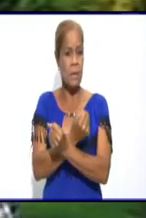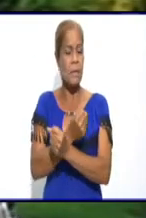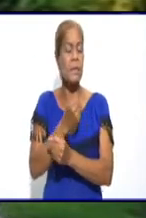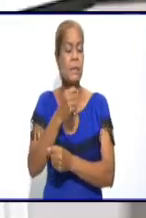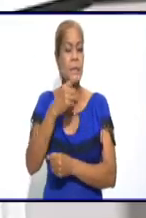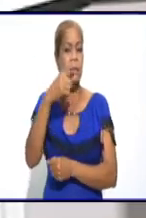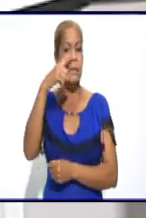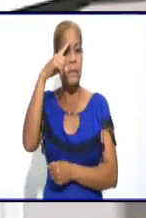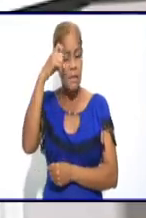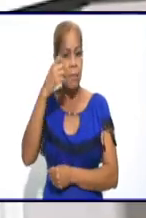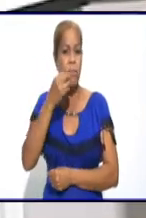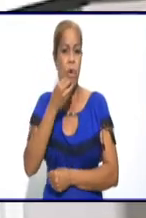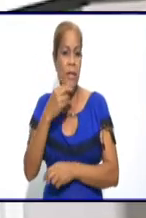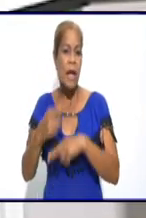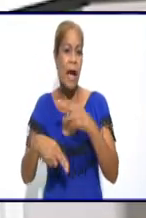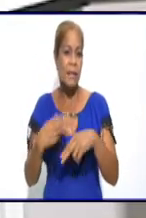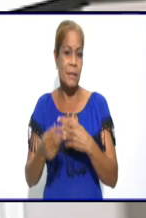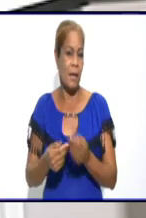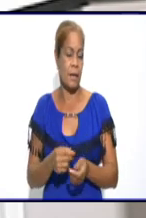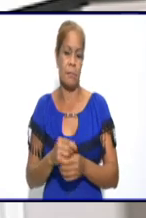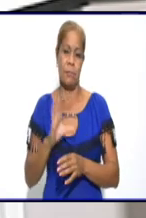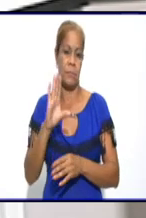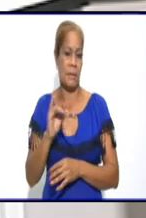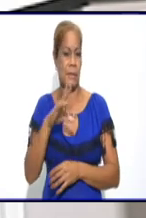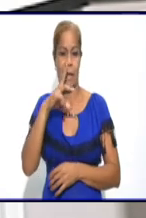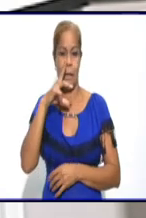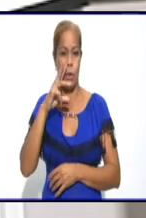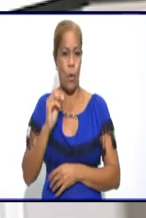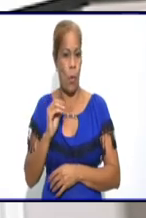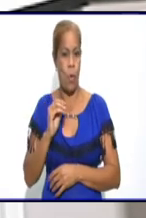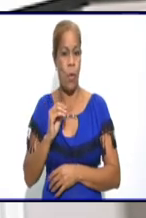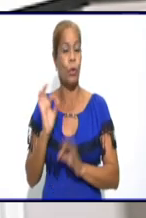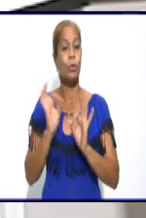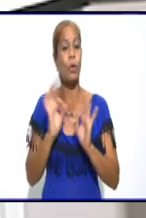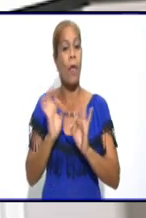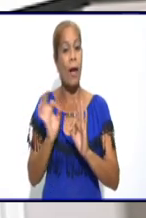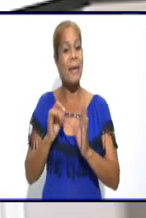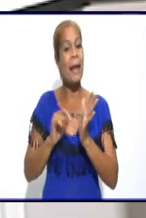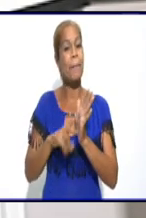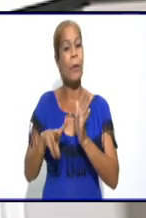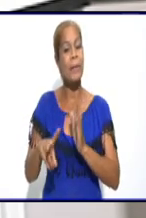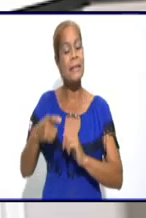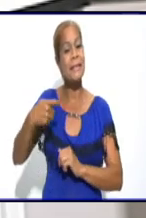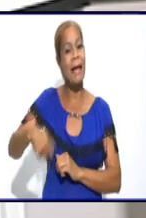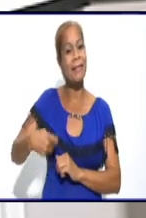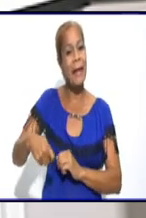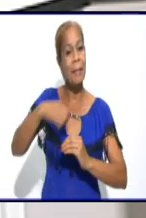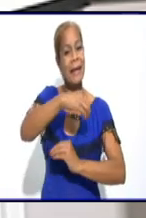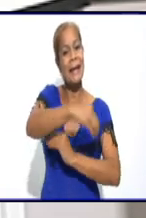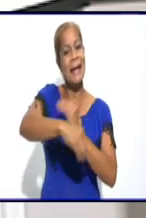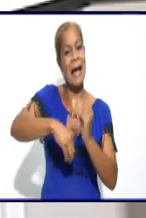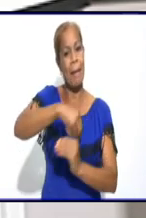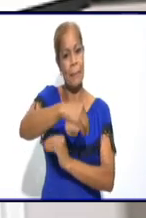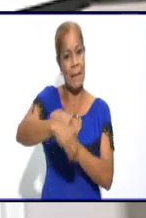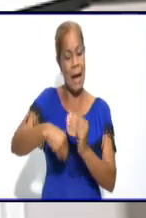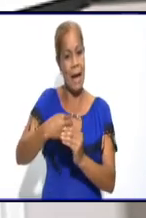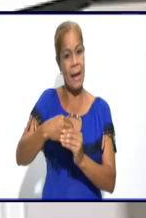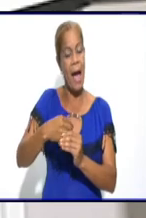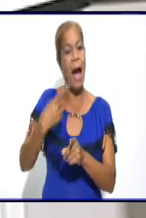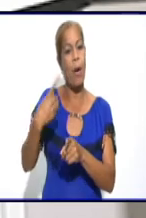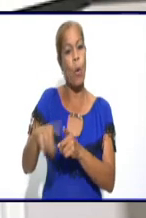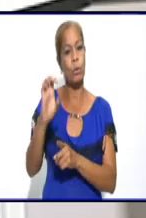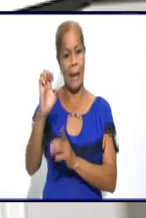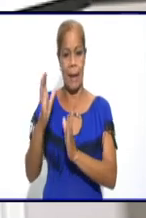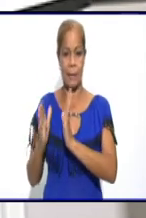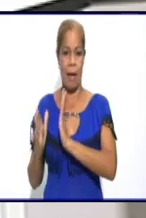primeramente la provincia tendría que pasar a otra fase, que eso lo decide el grupo nacional. Eso no es una decisión de